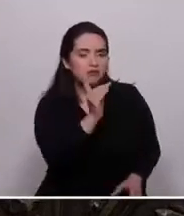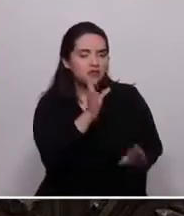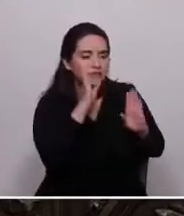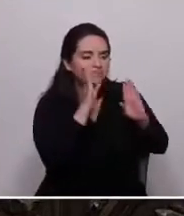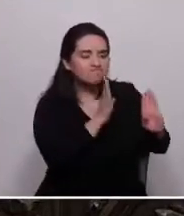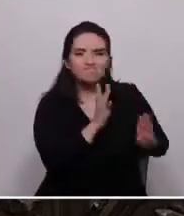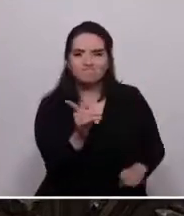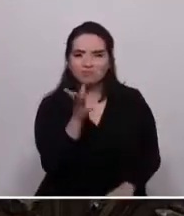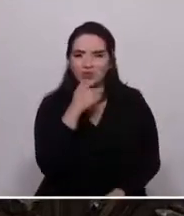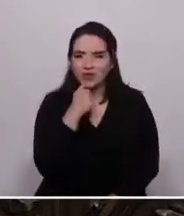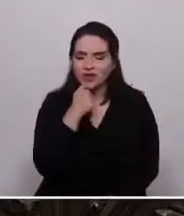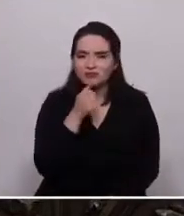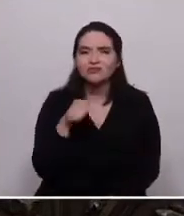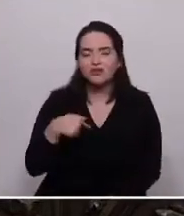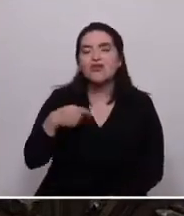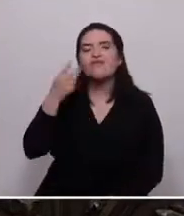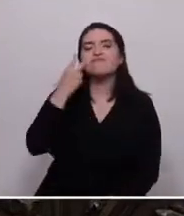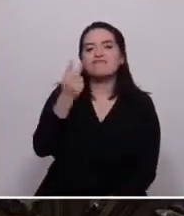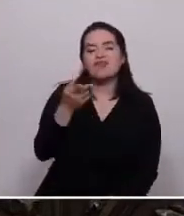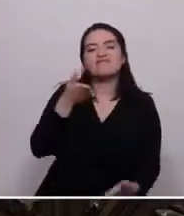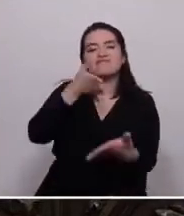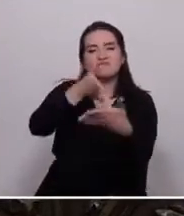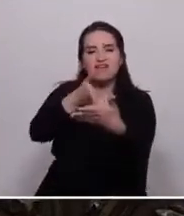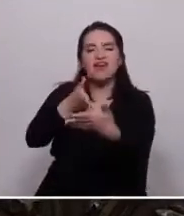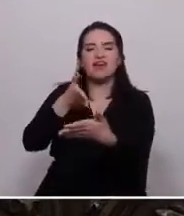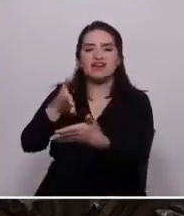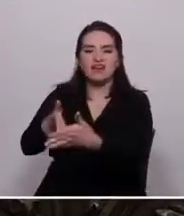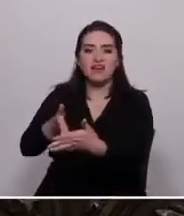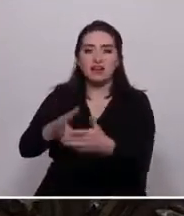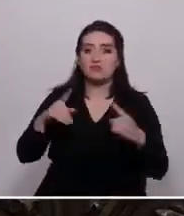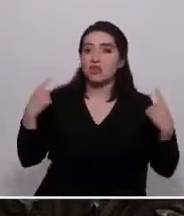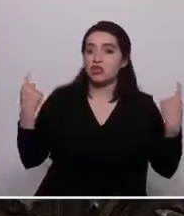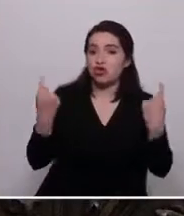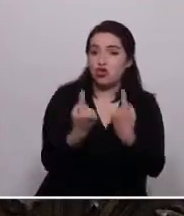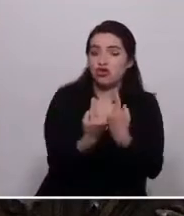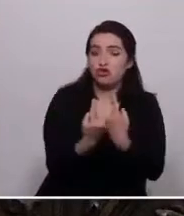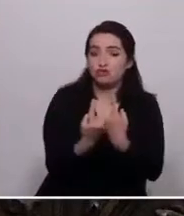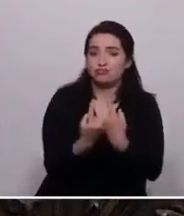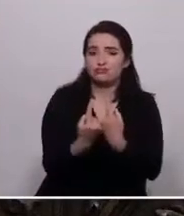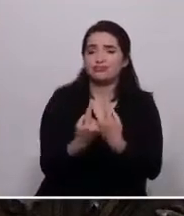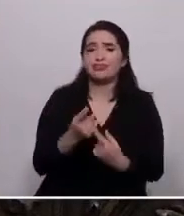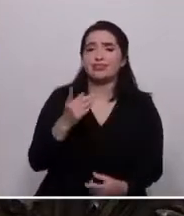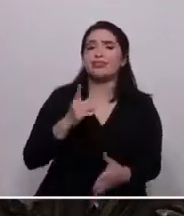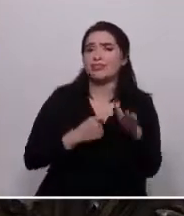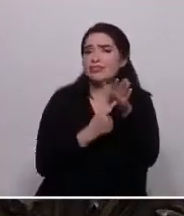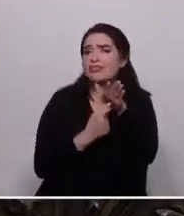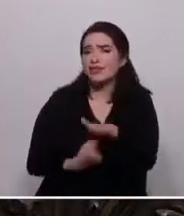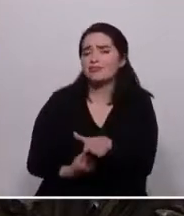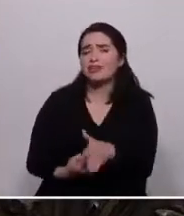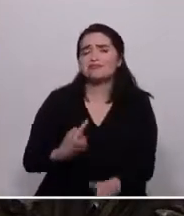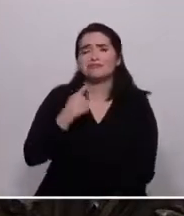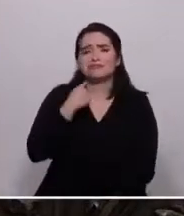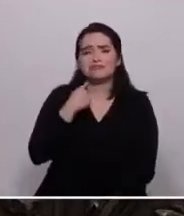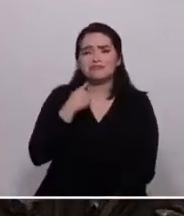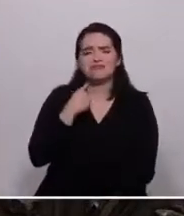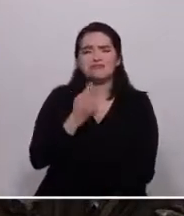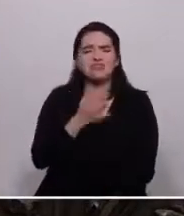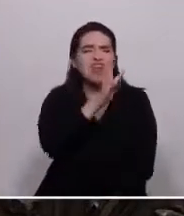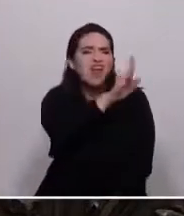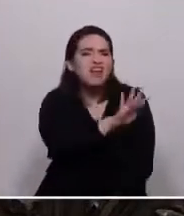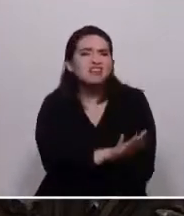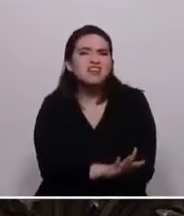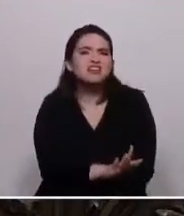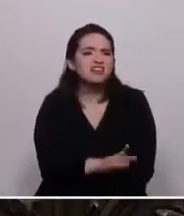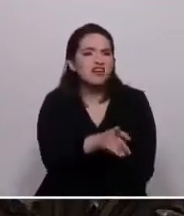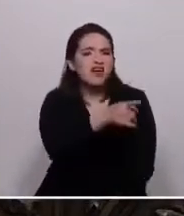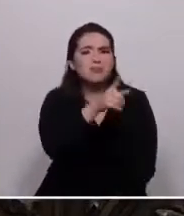ver y vivenciar las barreras que nos impone el entorno, las discriminaciones que nos afectan, los estigmas y caricaturas que